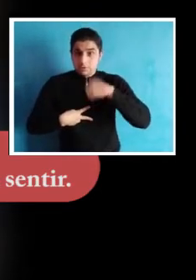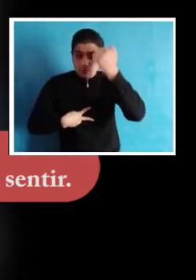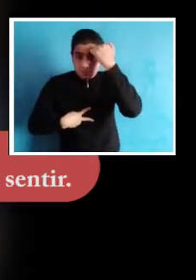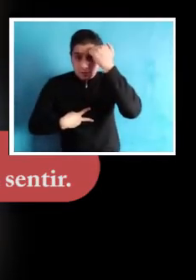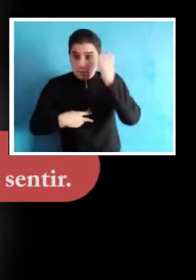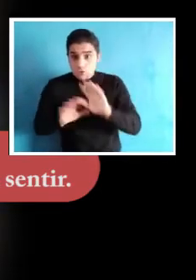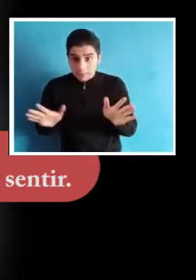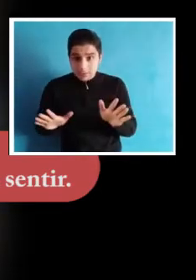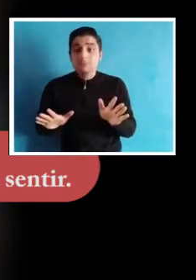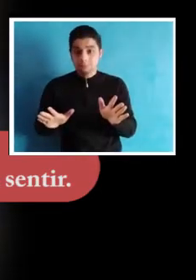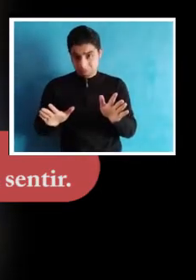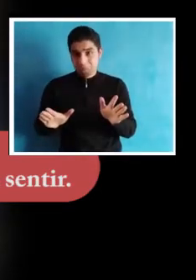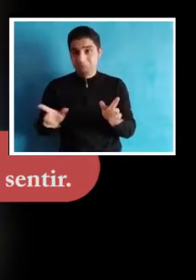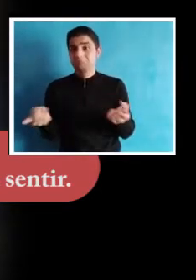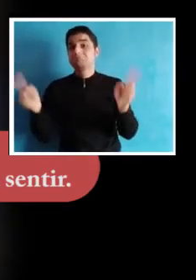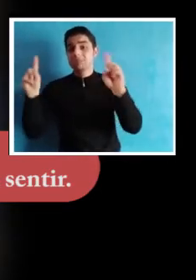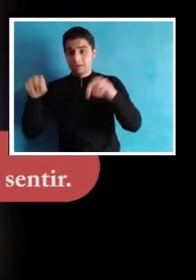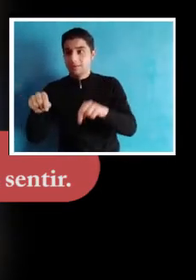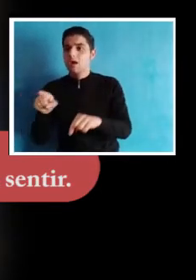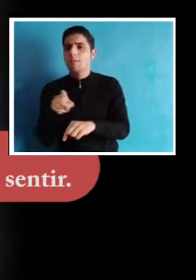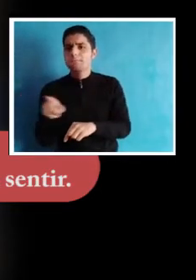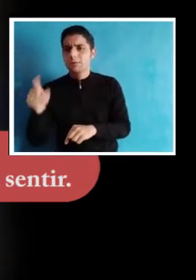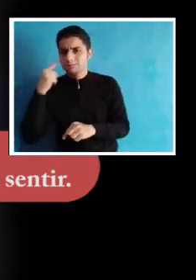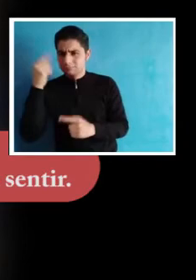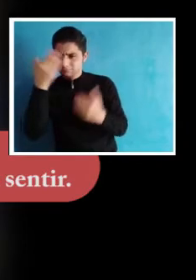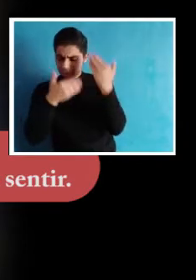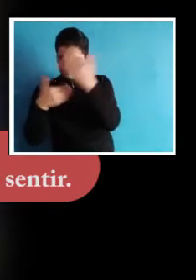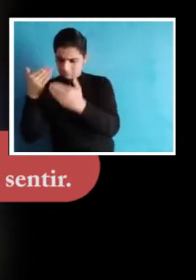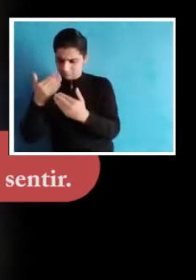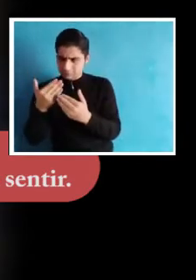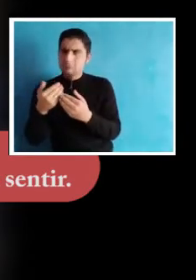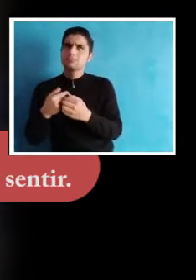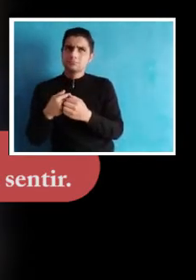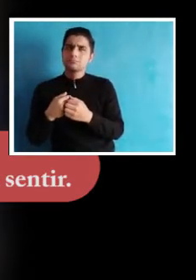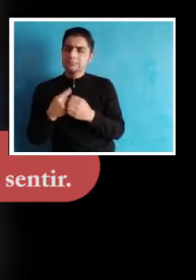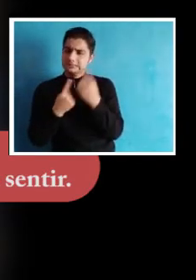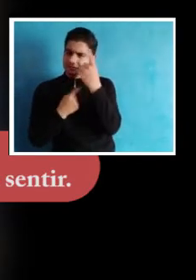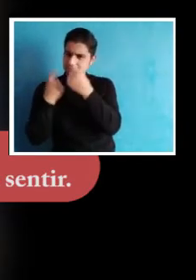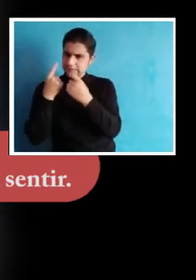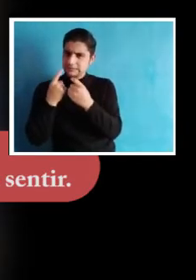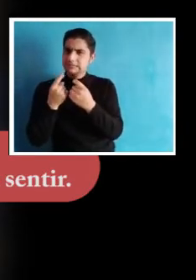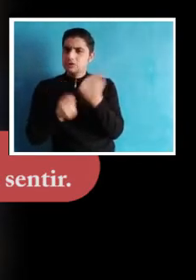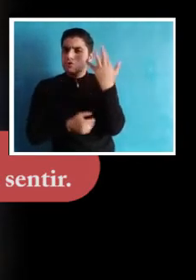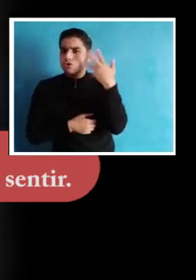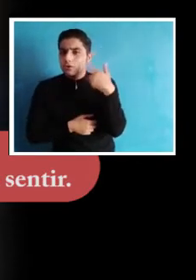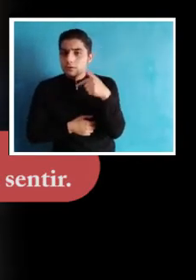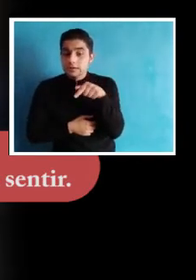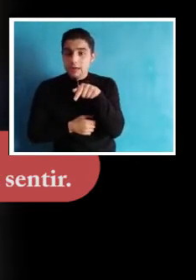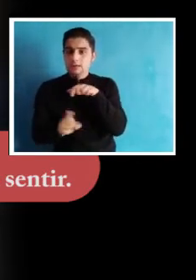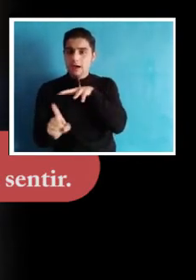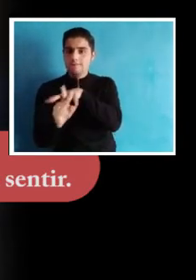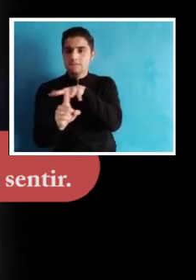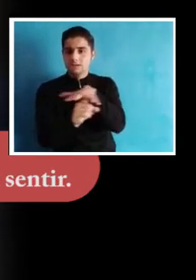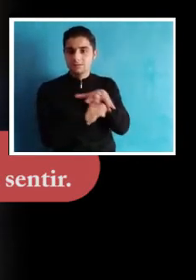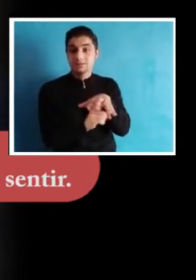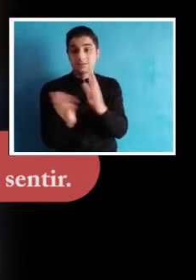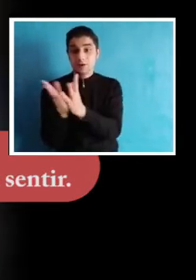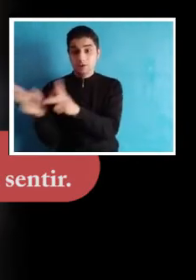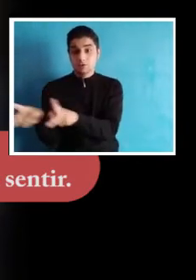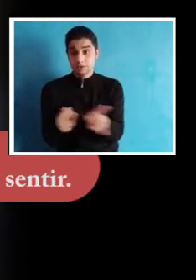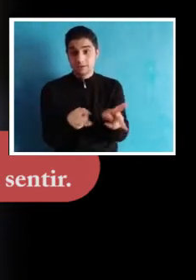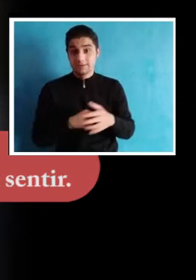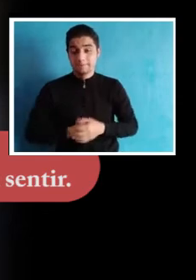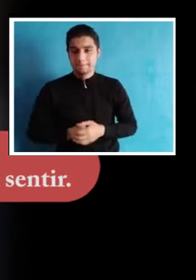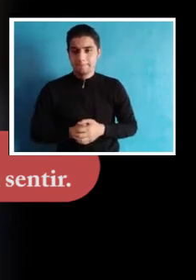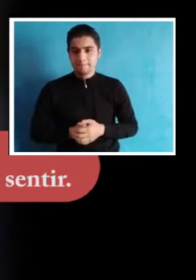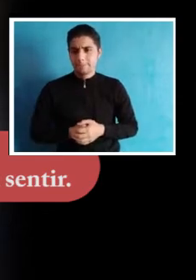personal como maestros, sino también cómo estas reflexiones y que hacemos a diario repercuten en las vidas de